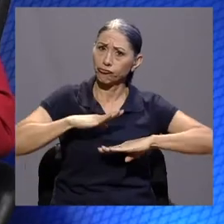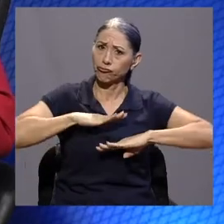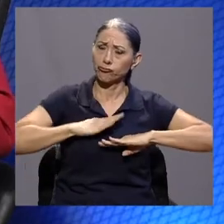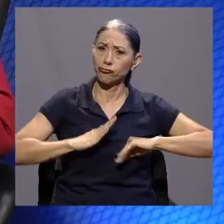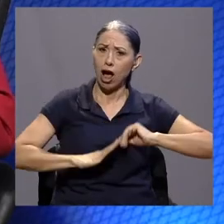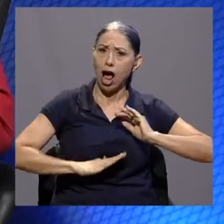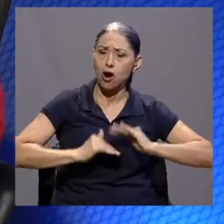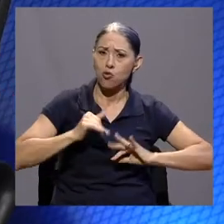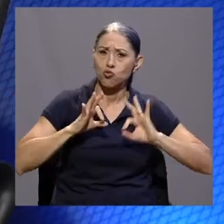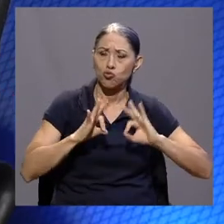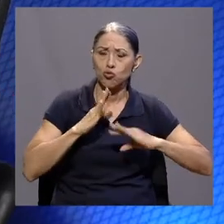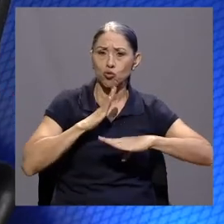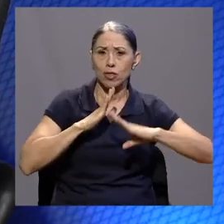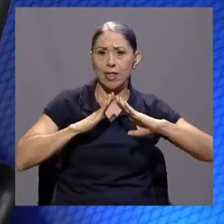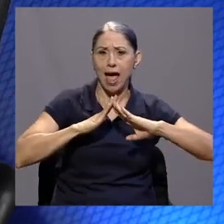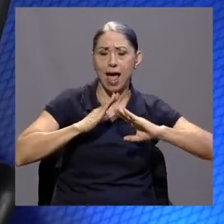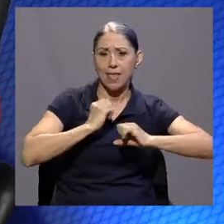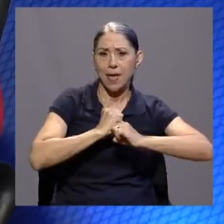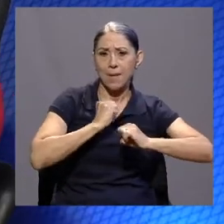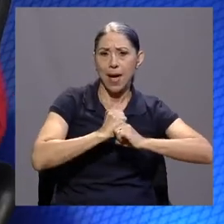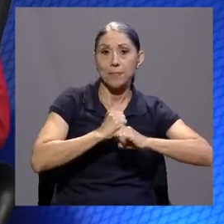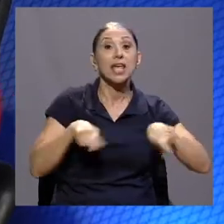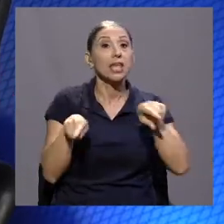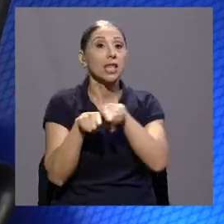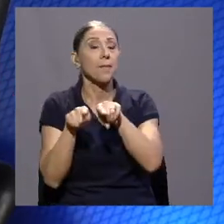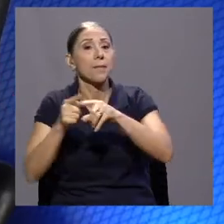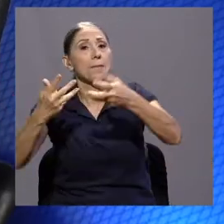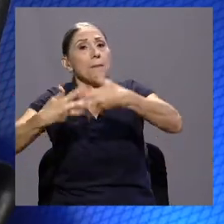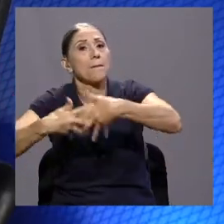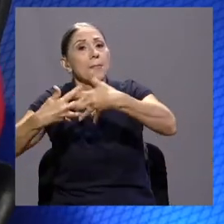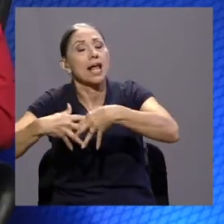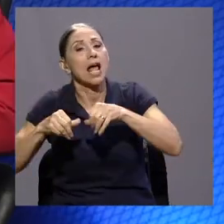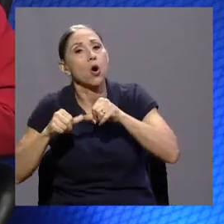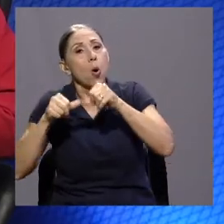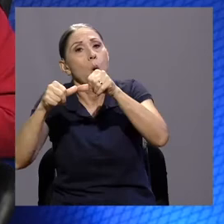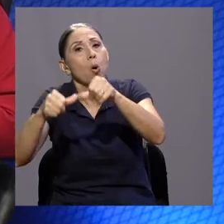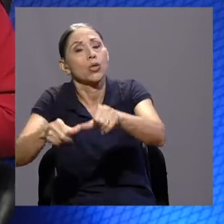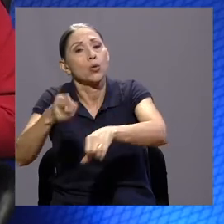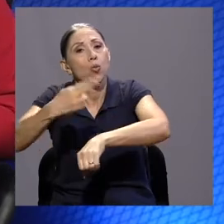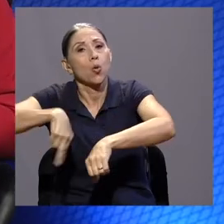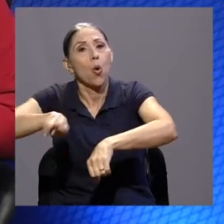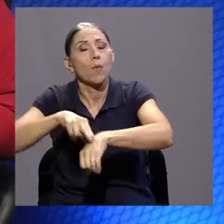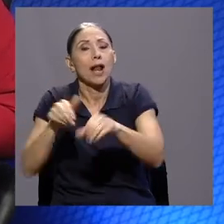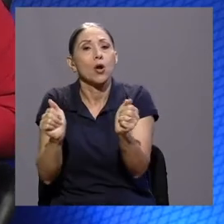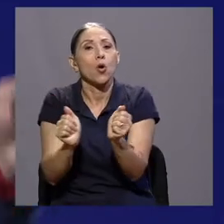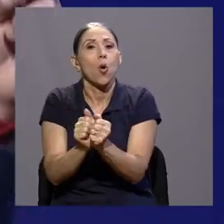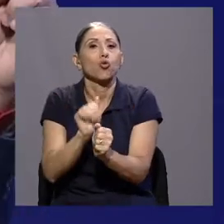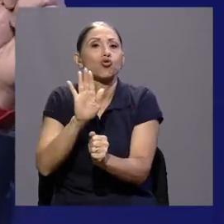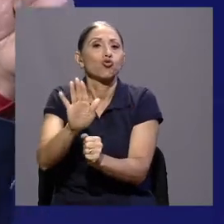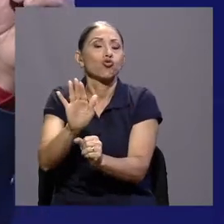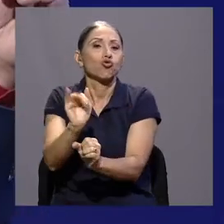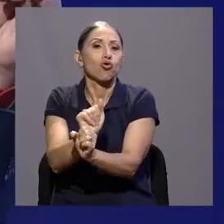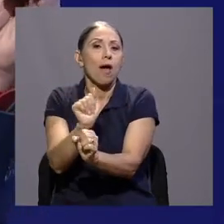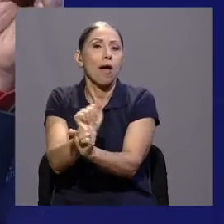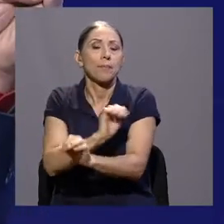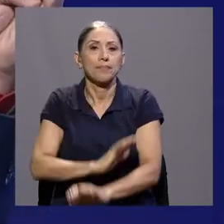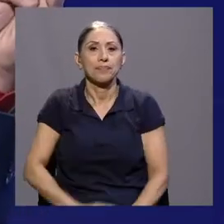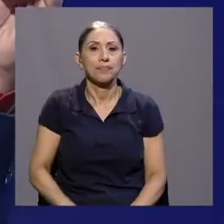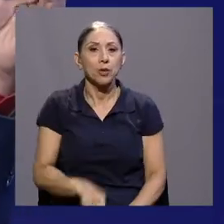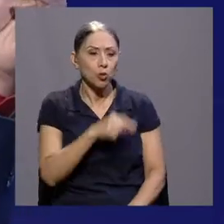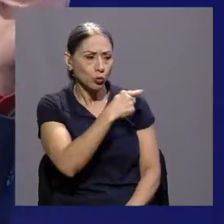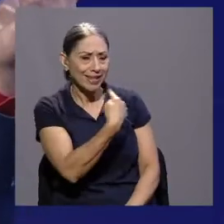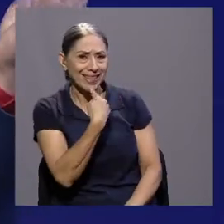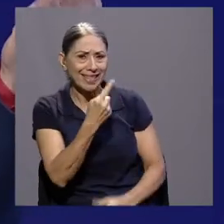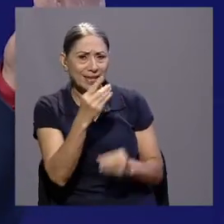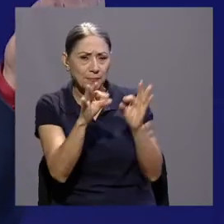trabajando y la empresa continúe con su normalidad en su ejecución diaria. Dice usted cosas muy